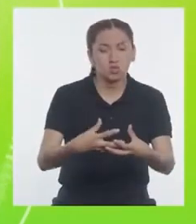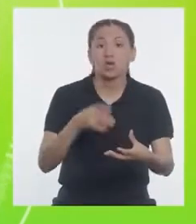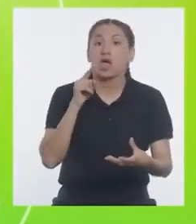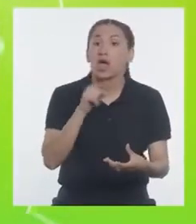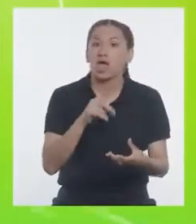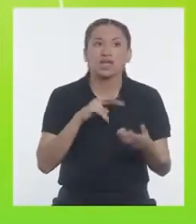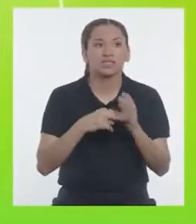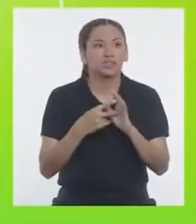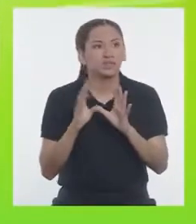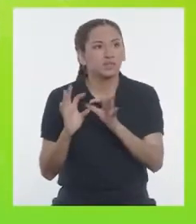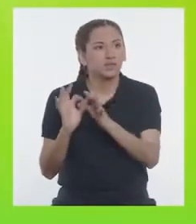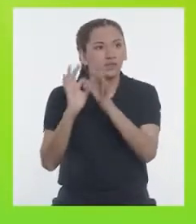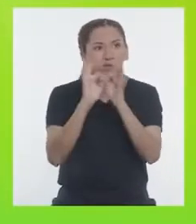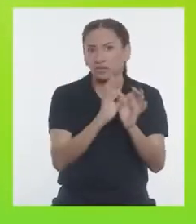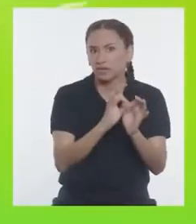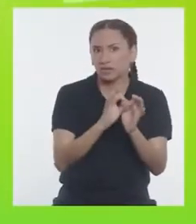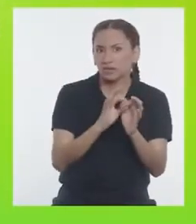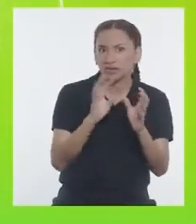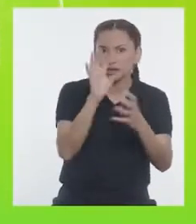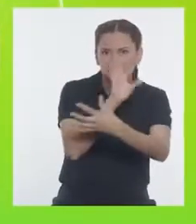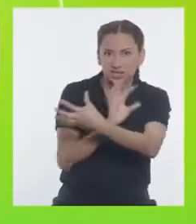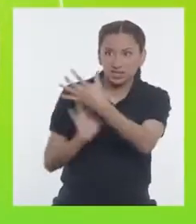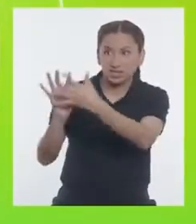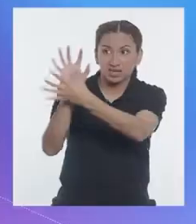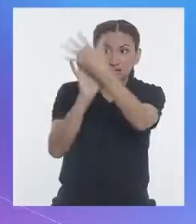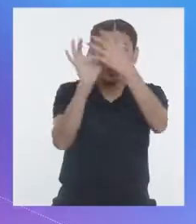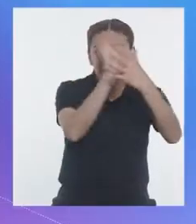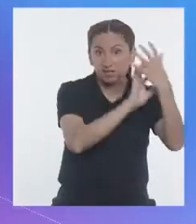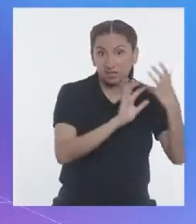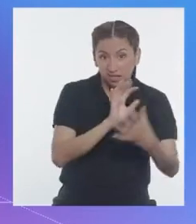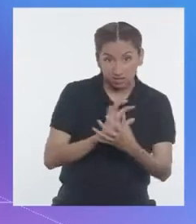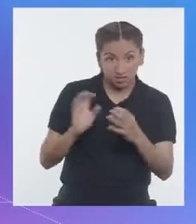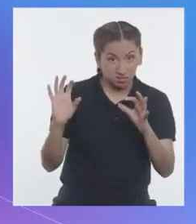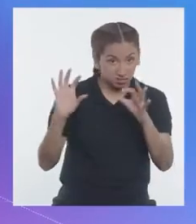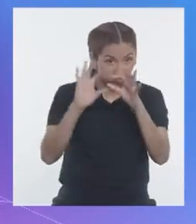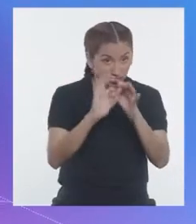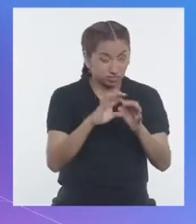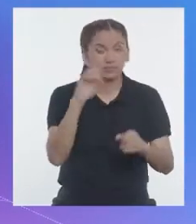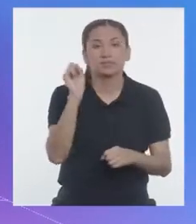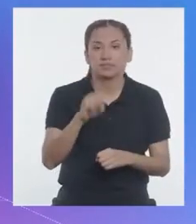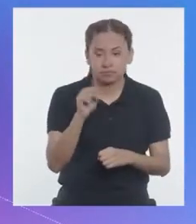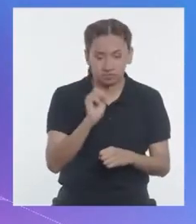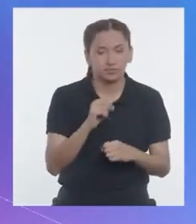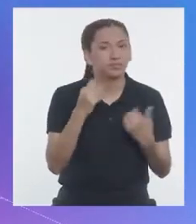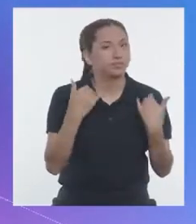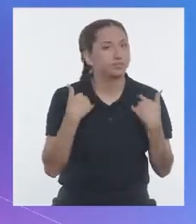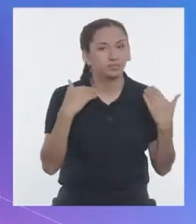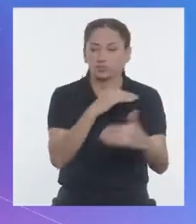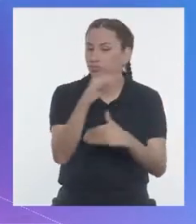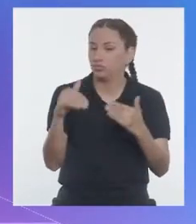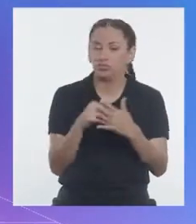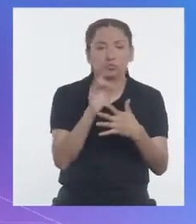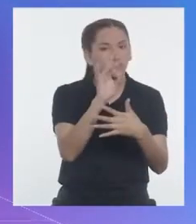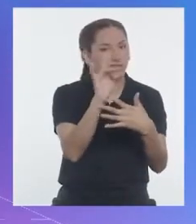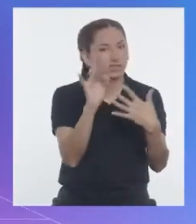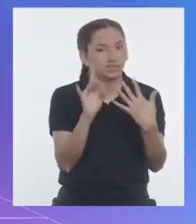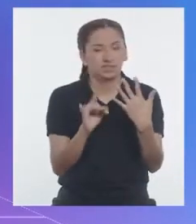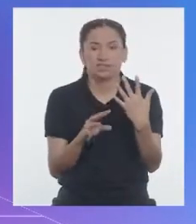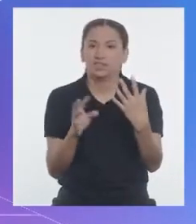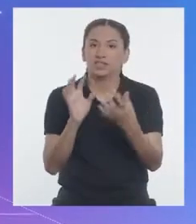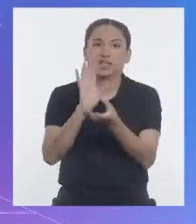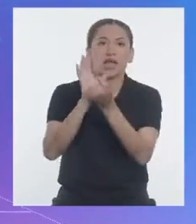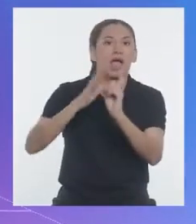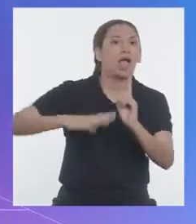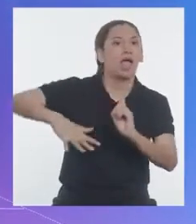biodiversidad está muy relacionada con los ecosistemas. Así es. La biodiversidad incluye toda la variedad de